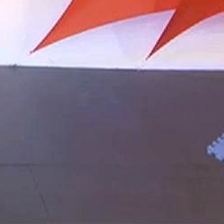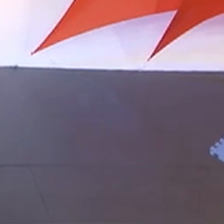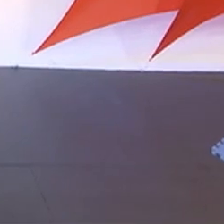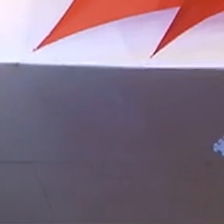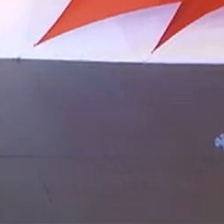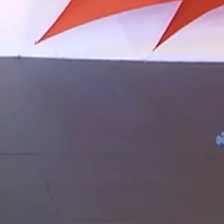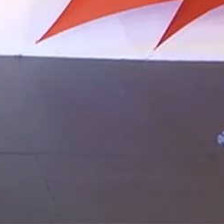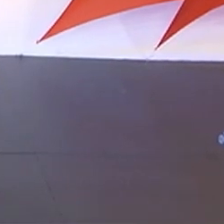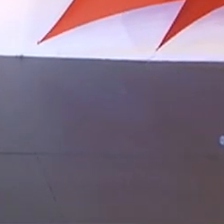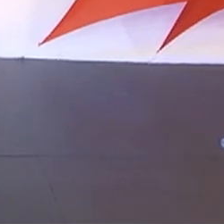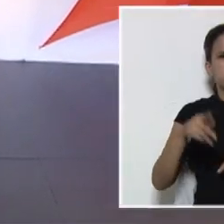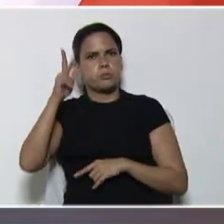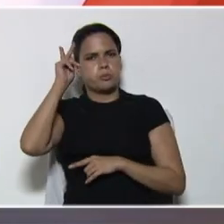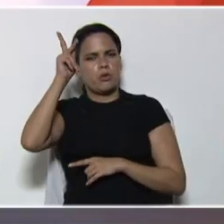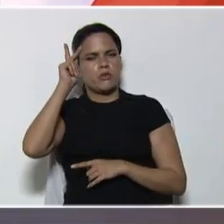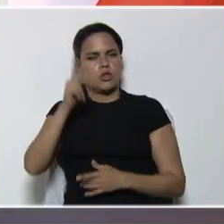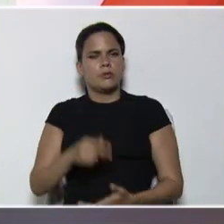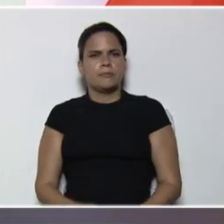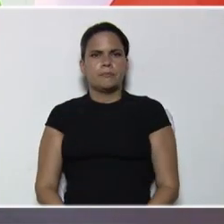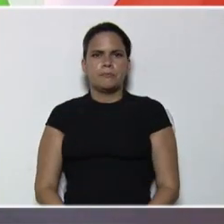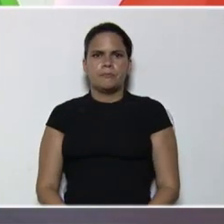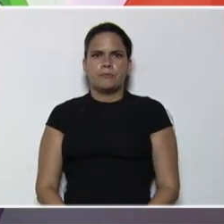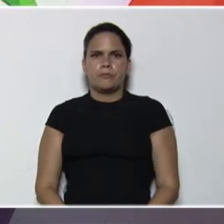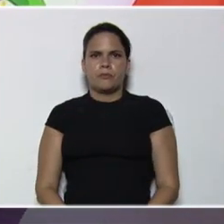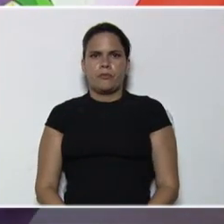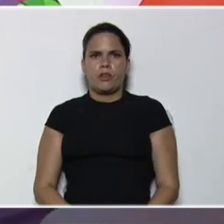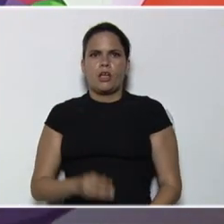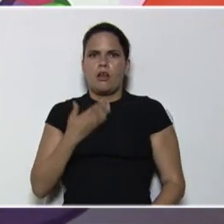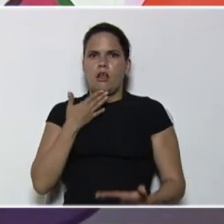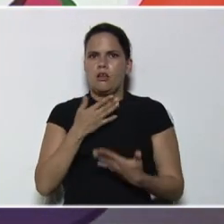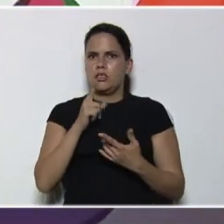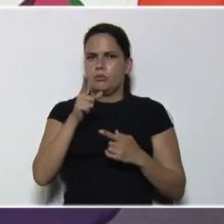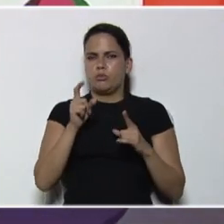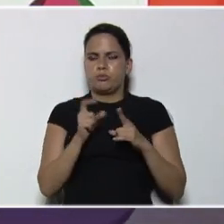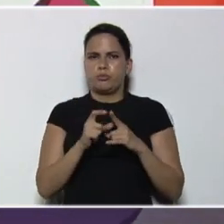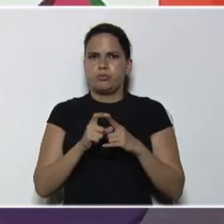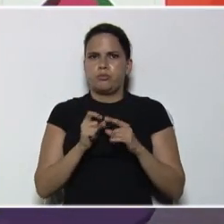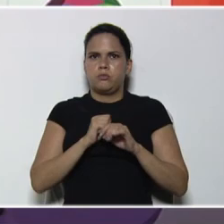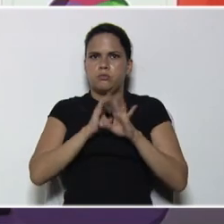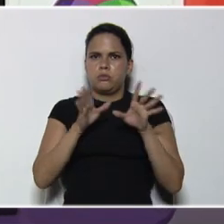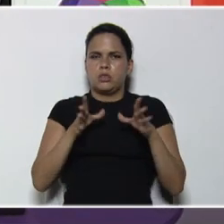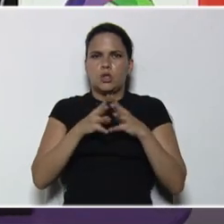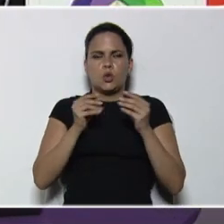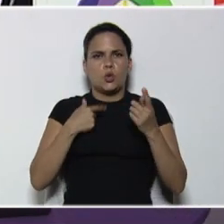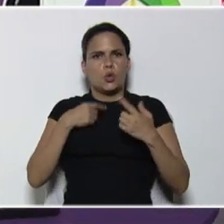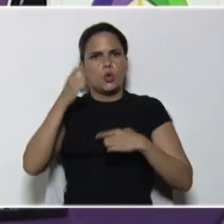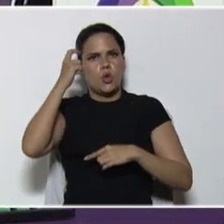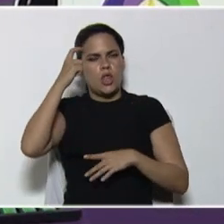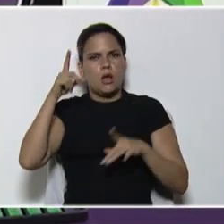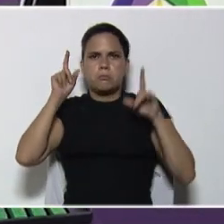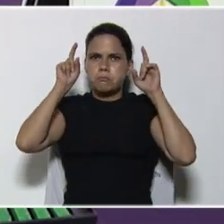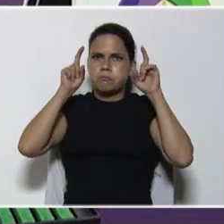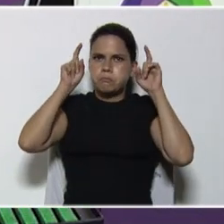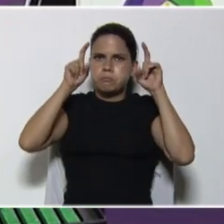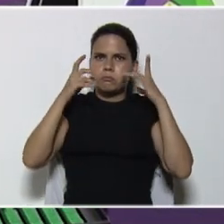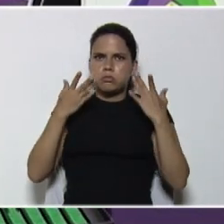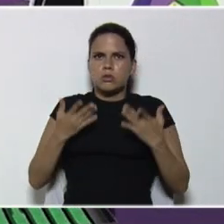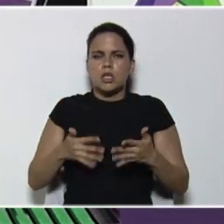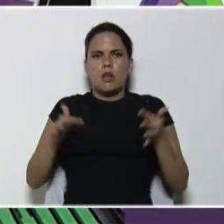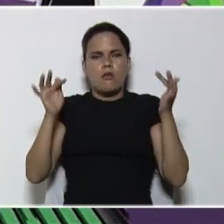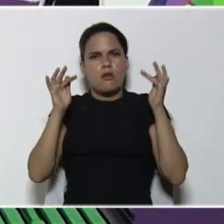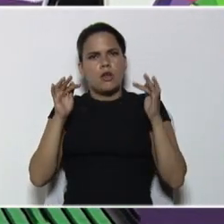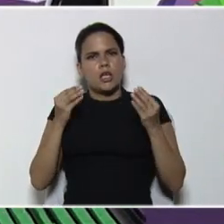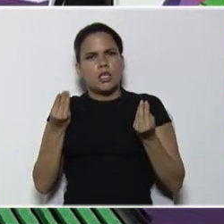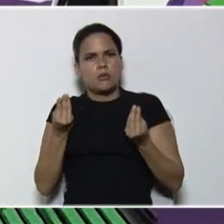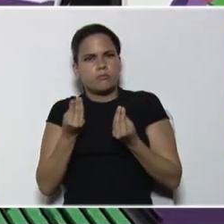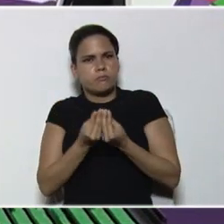Muchísimas gracias, profesora Yolibet, gracias, esas palabras claves, que día a día, nos enseñas, y que forman